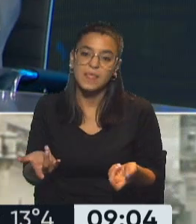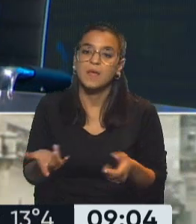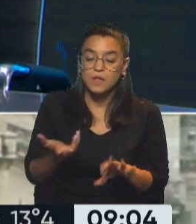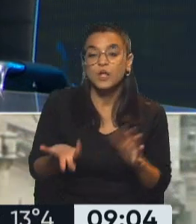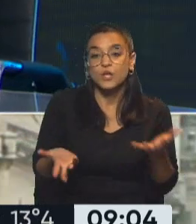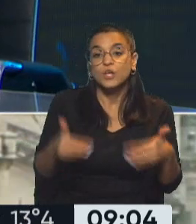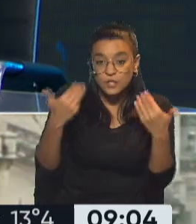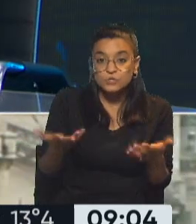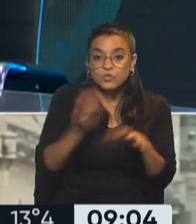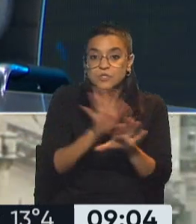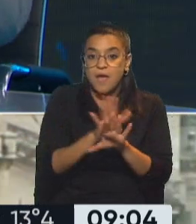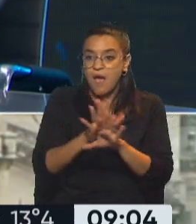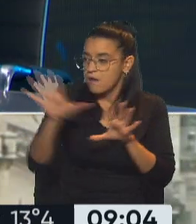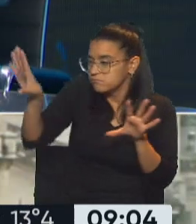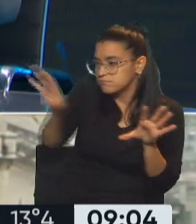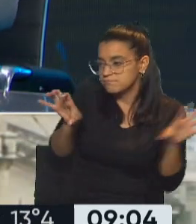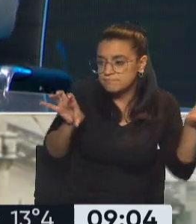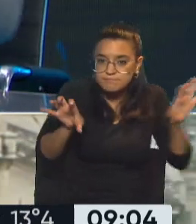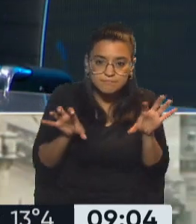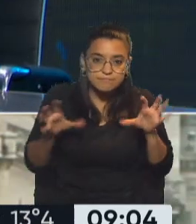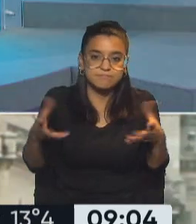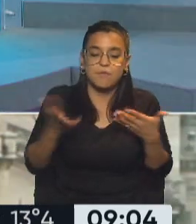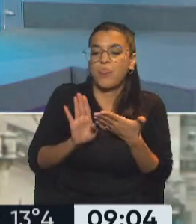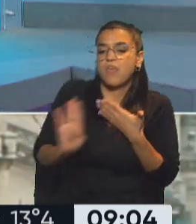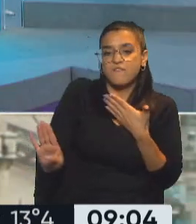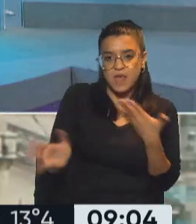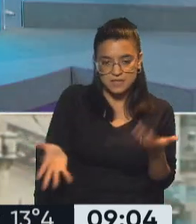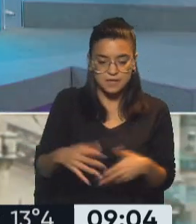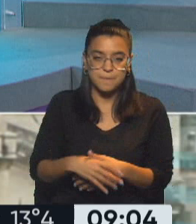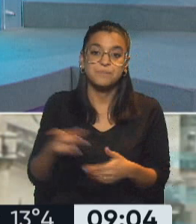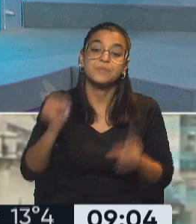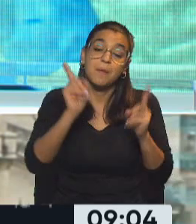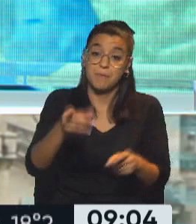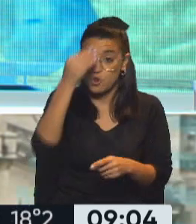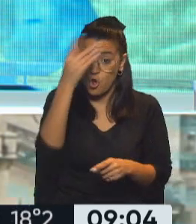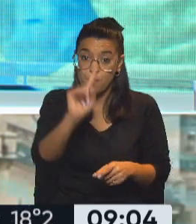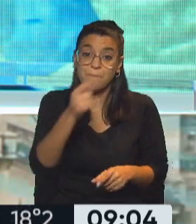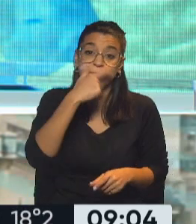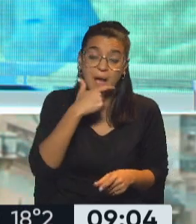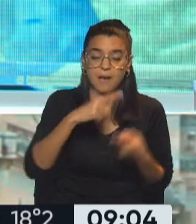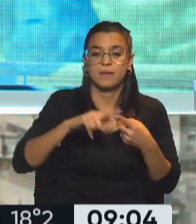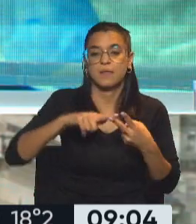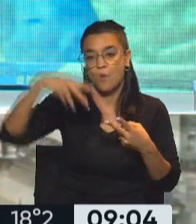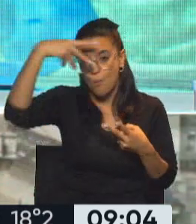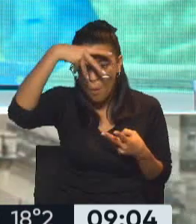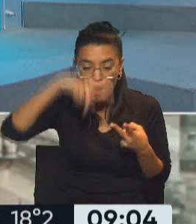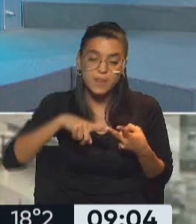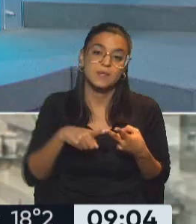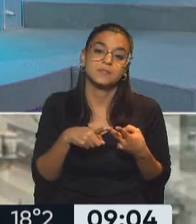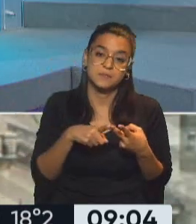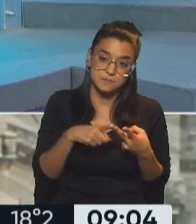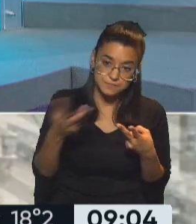busca, hacia afuera, diferenciarse y separarse. No nos olvidemos de Mauricio Macri, de Patricia Gómez, y